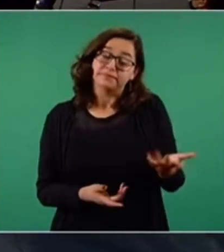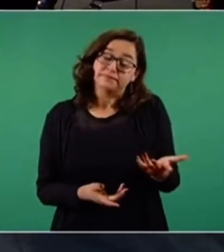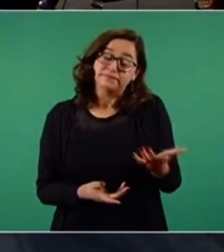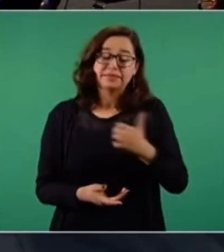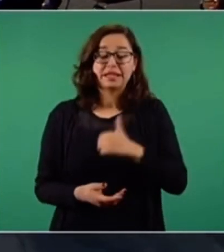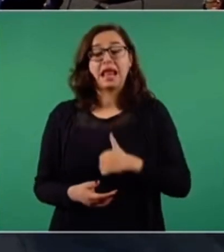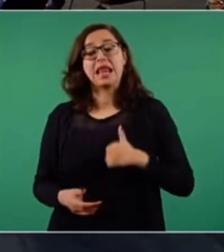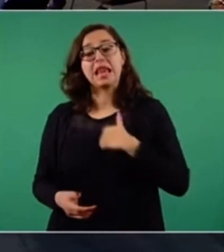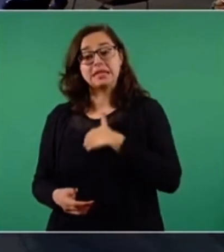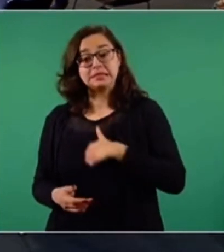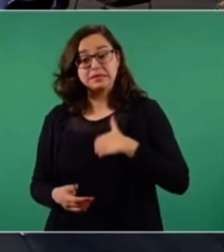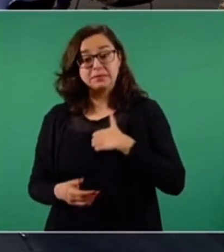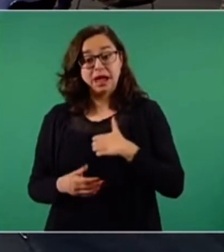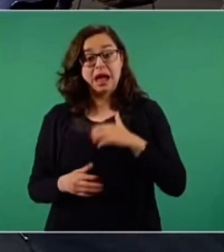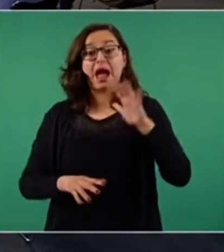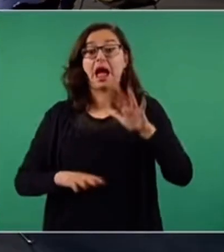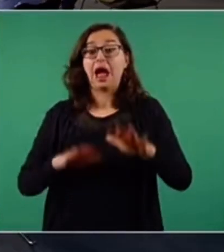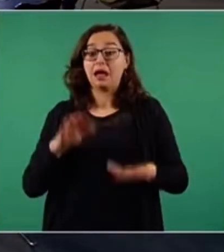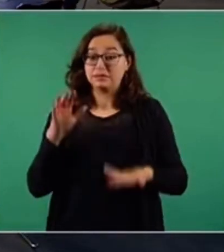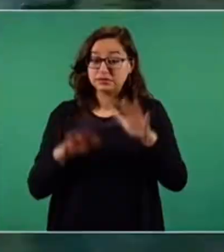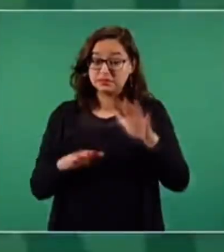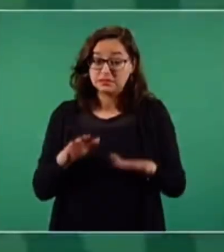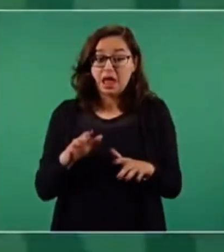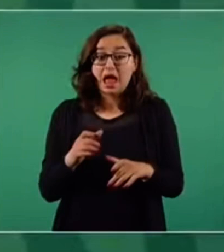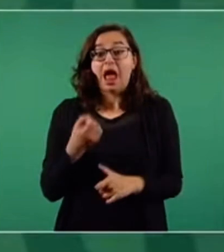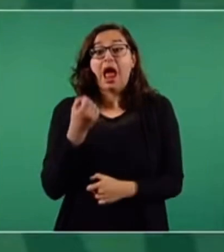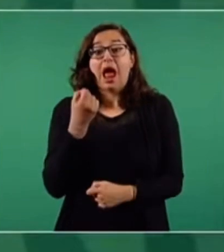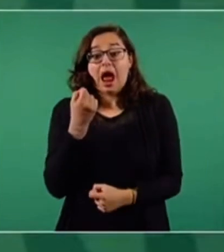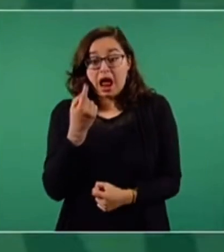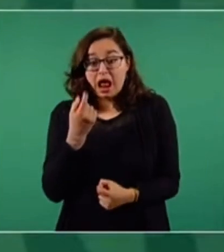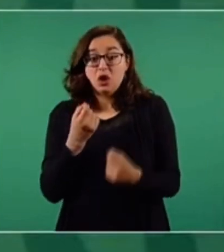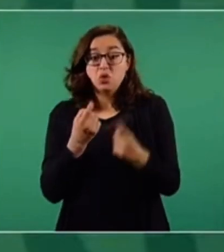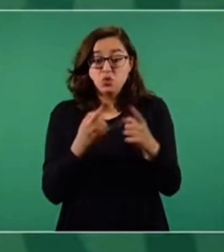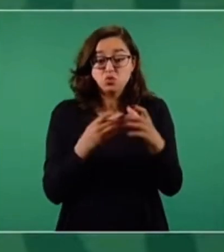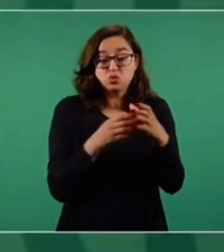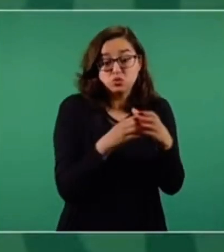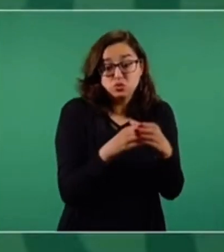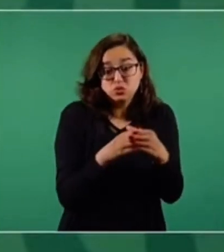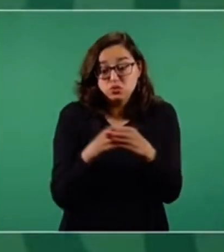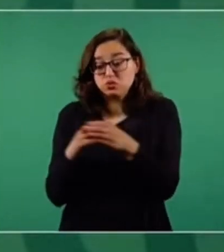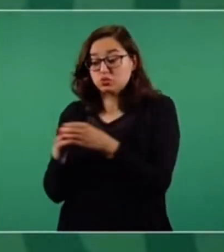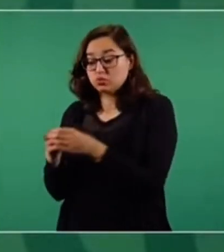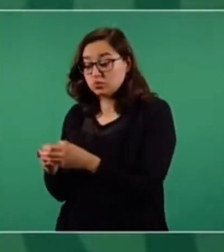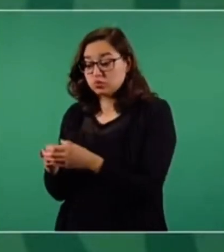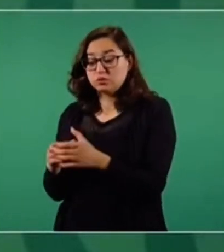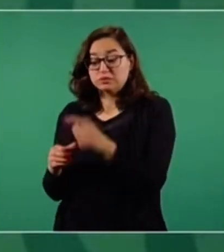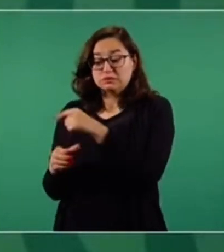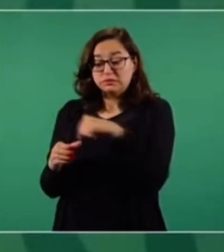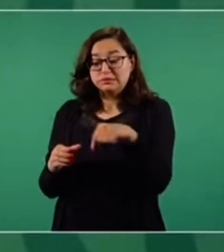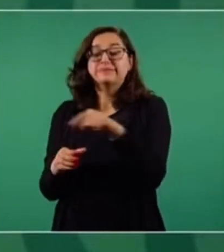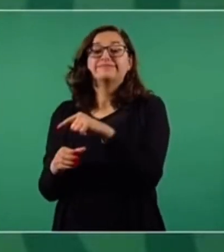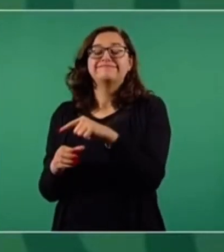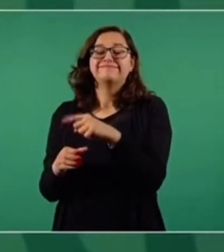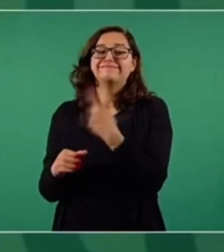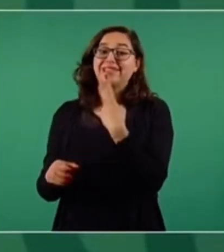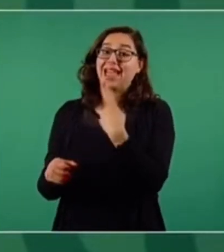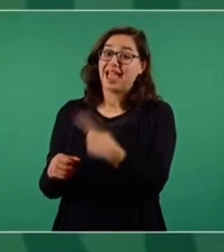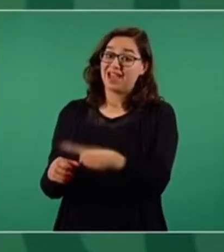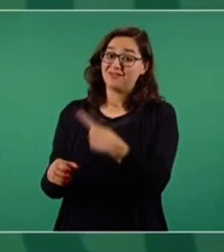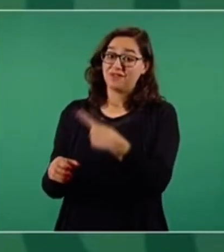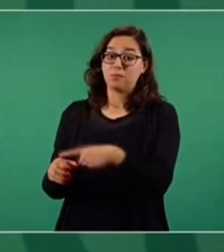personas adultas, el subconjunto de personas menores de edad, niños, niñas, niñas, adolescentes que tienen ciertas